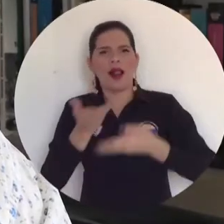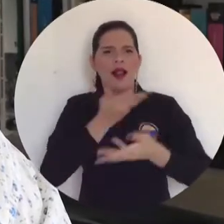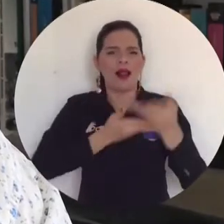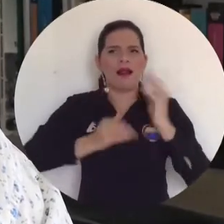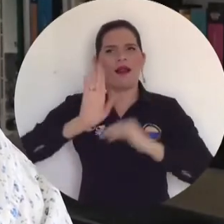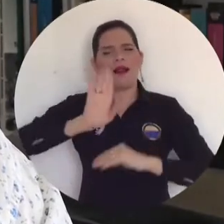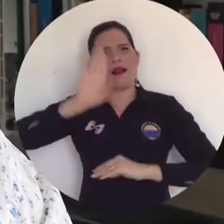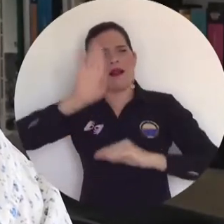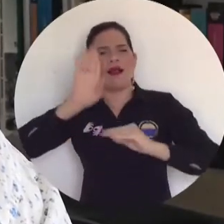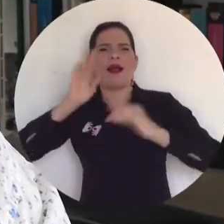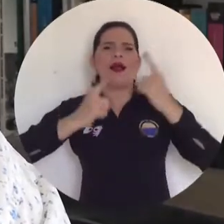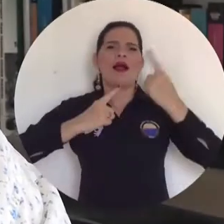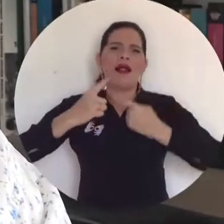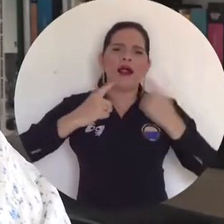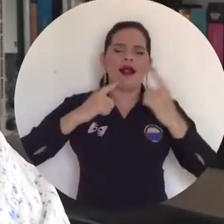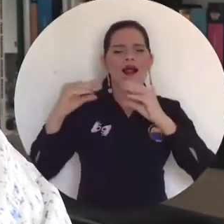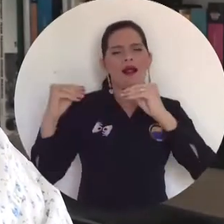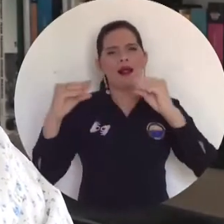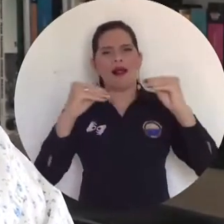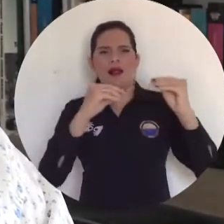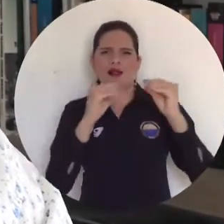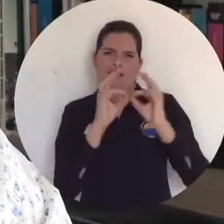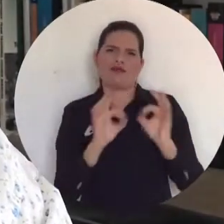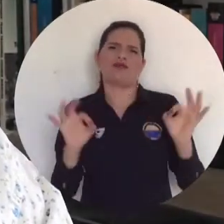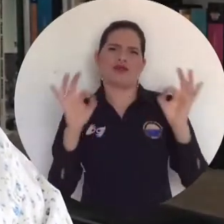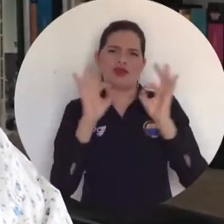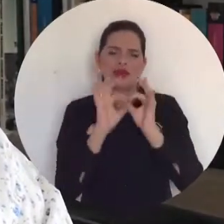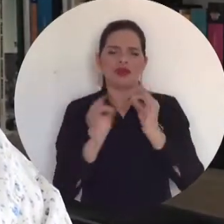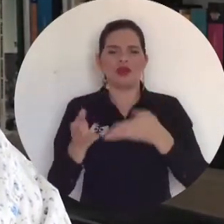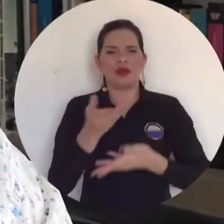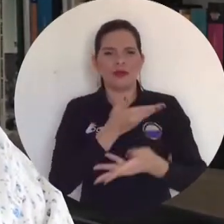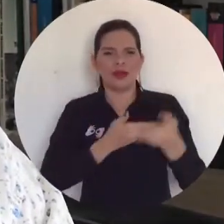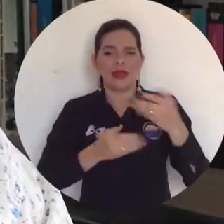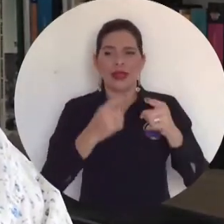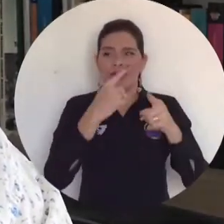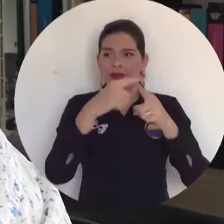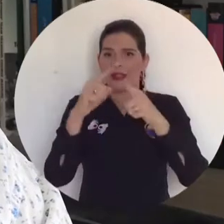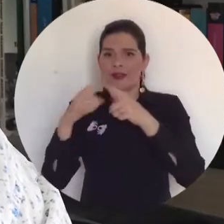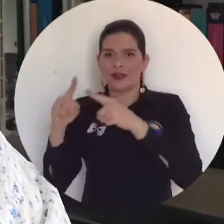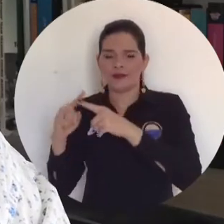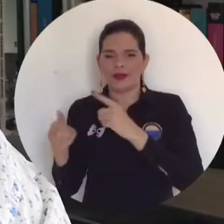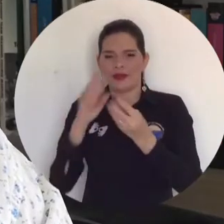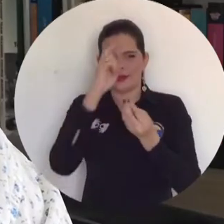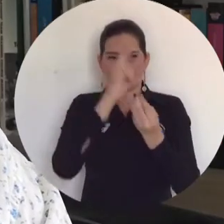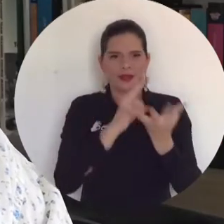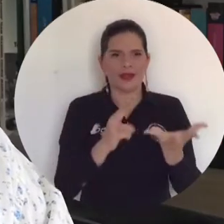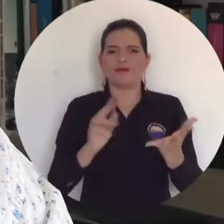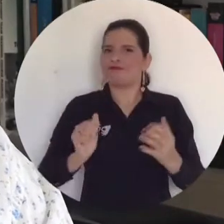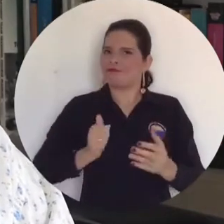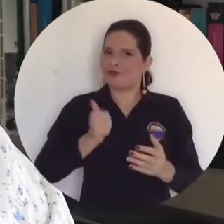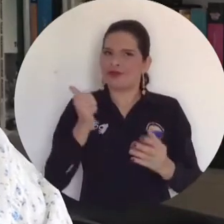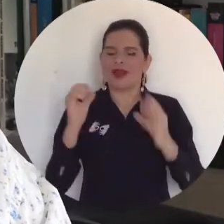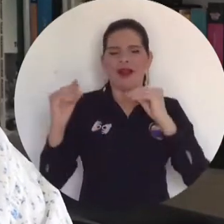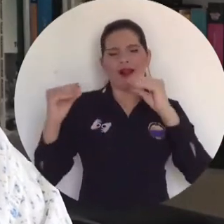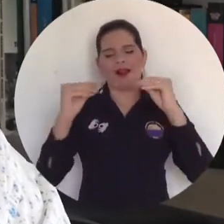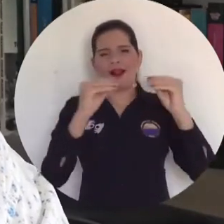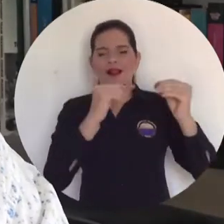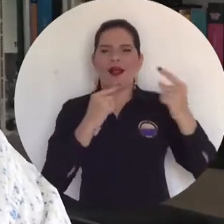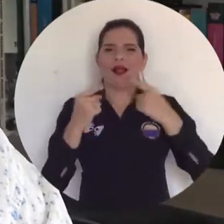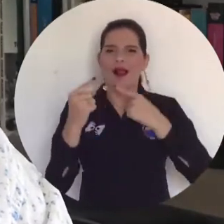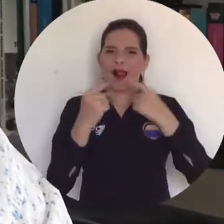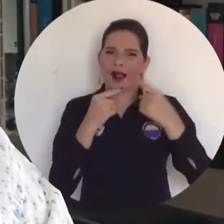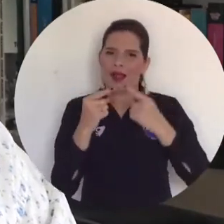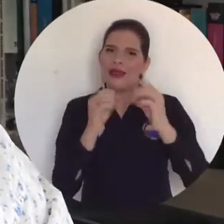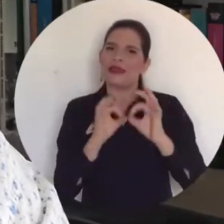no nos neguemos al diálogo, abramos el diálogo entre nosotros, abramos el diálogo entre diferentes, entre